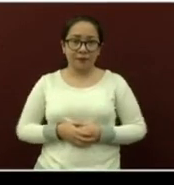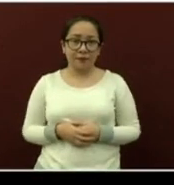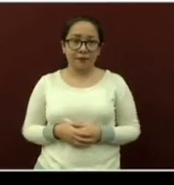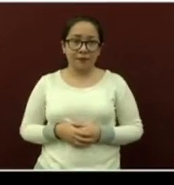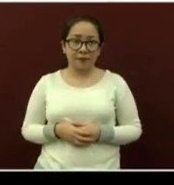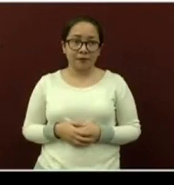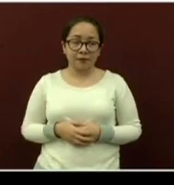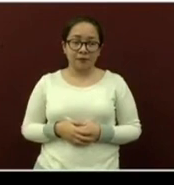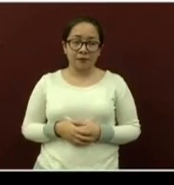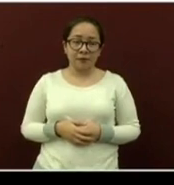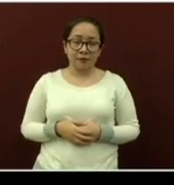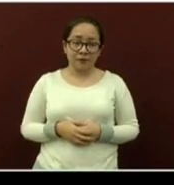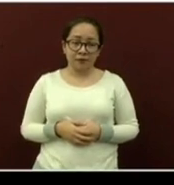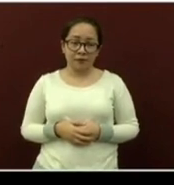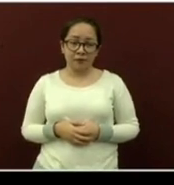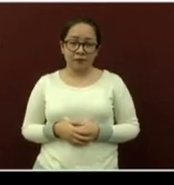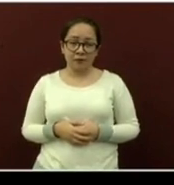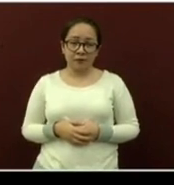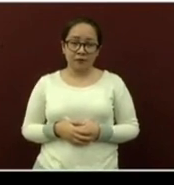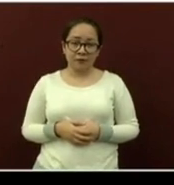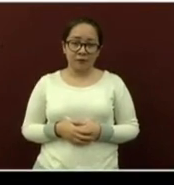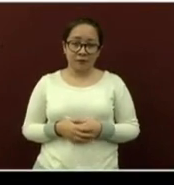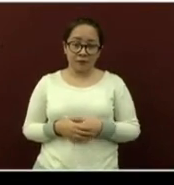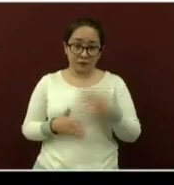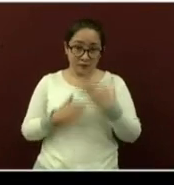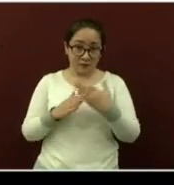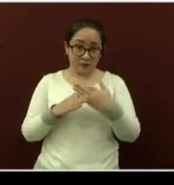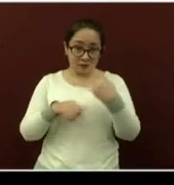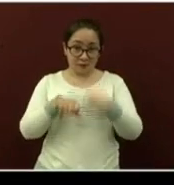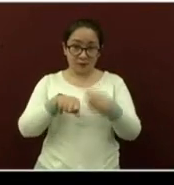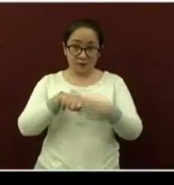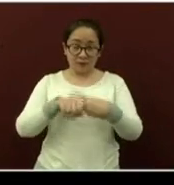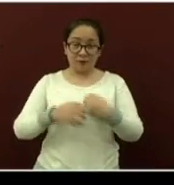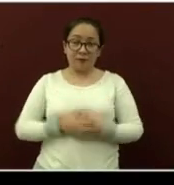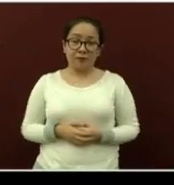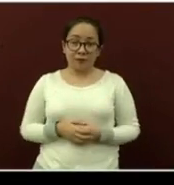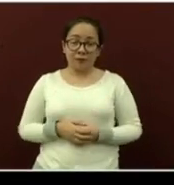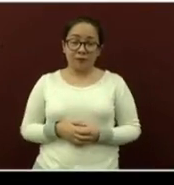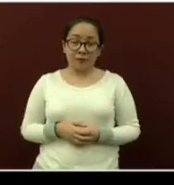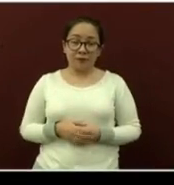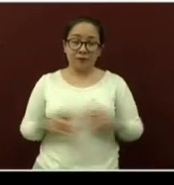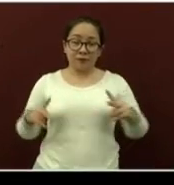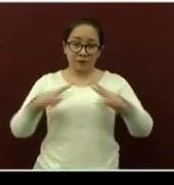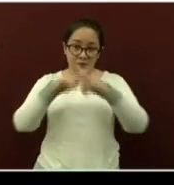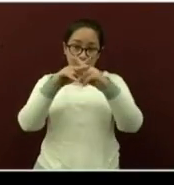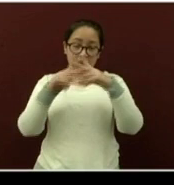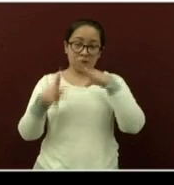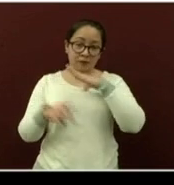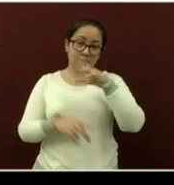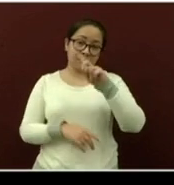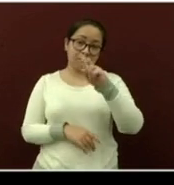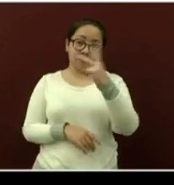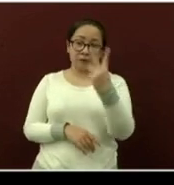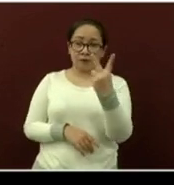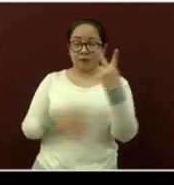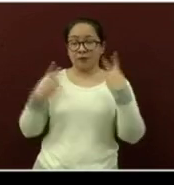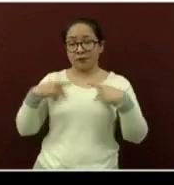Los que les mencionamos son los activos. En el Centro de Poza Rica registran 32.